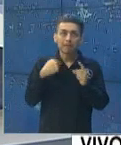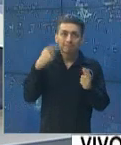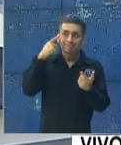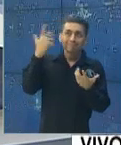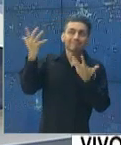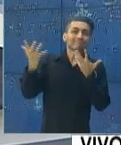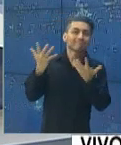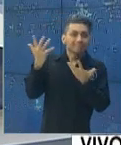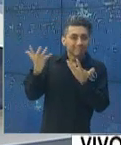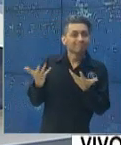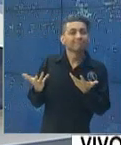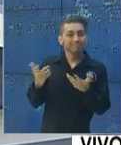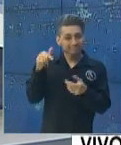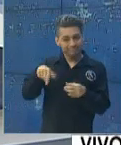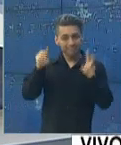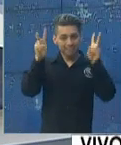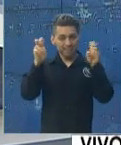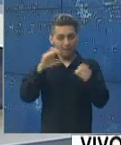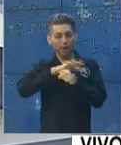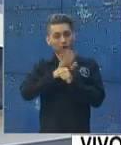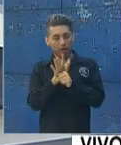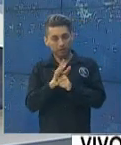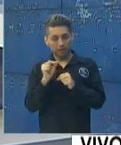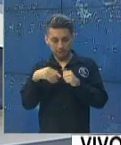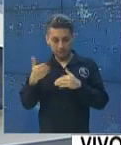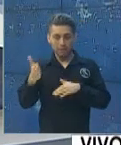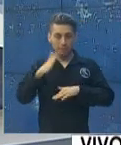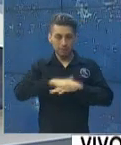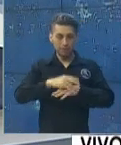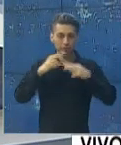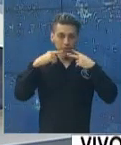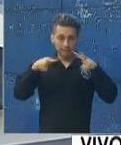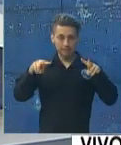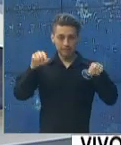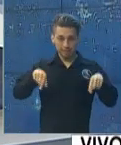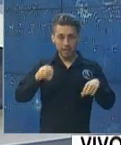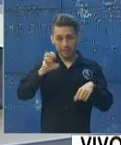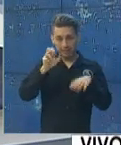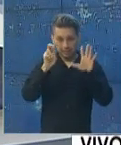despierta el tema del COVID-19, de lo cual también tendremos más noticias aquí en Noticiete, entre otros temas de interés.